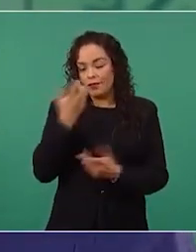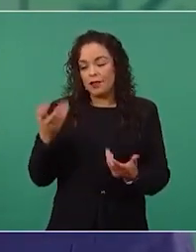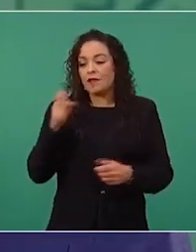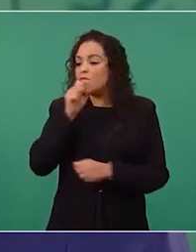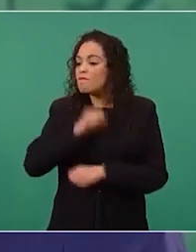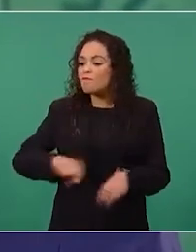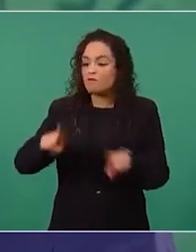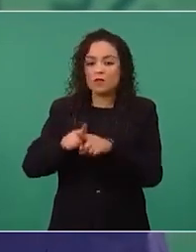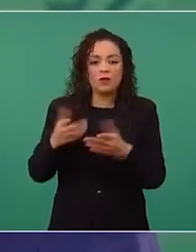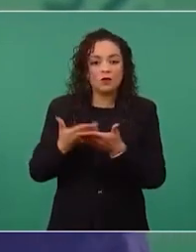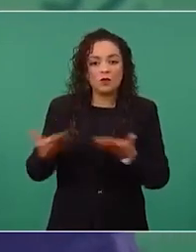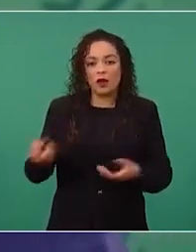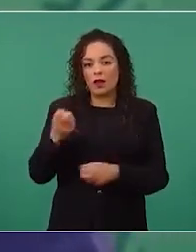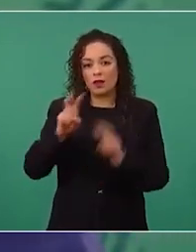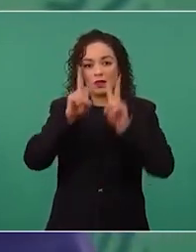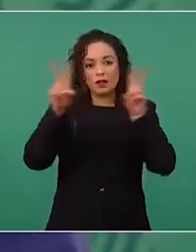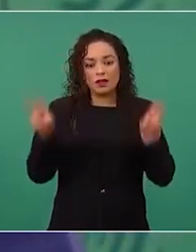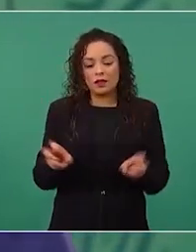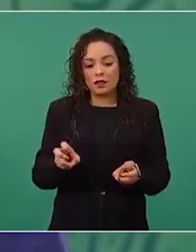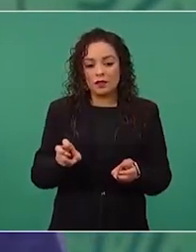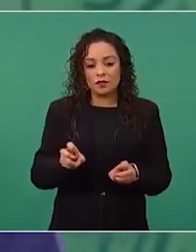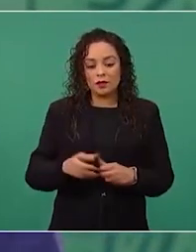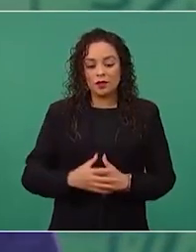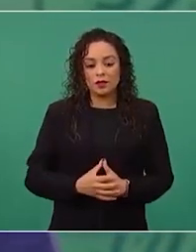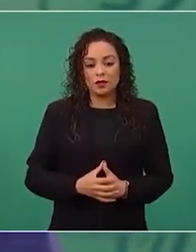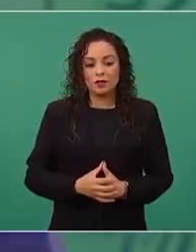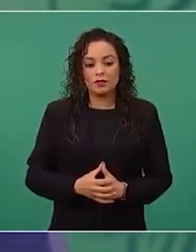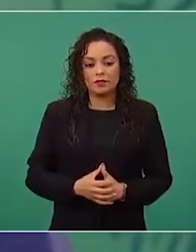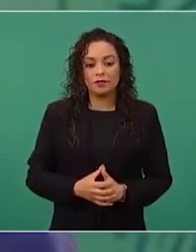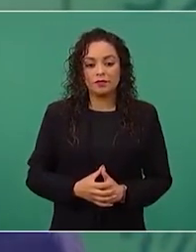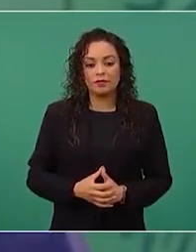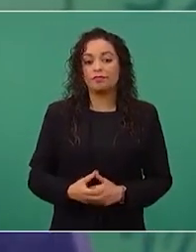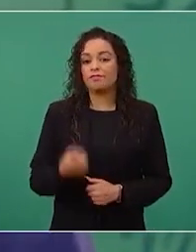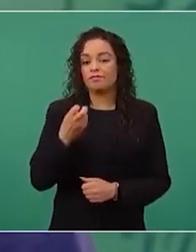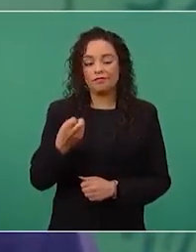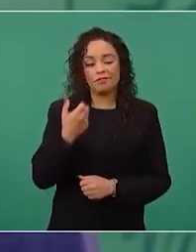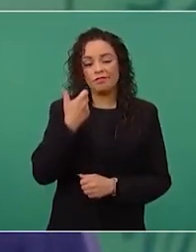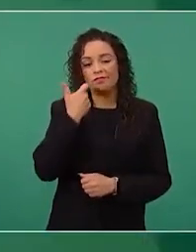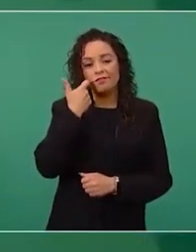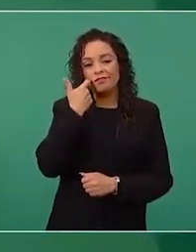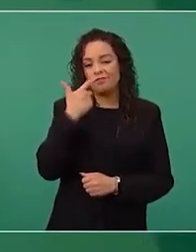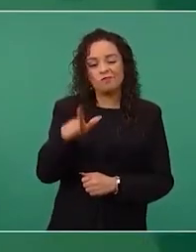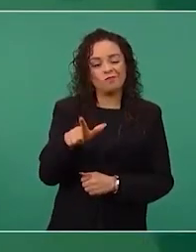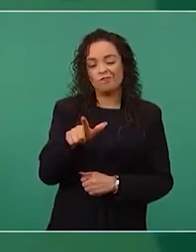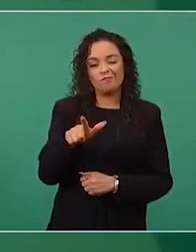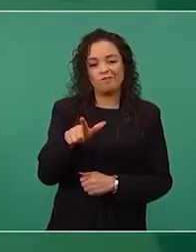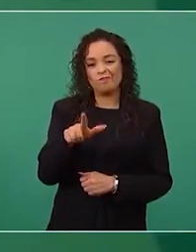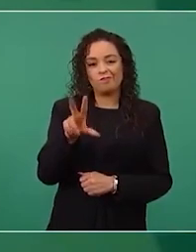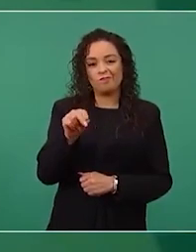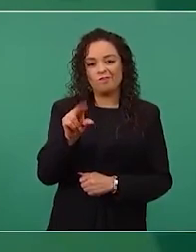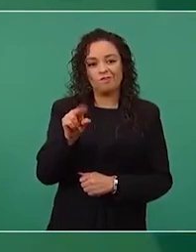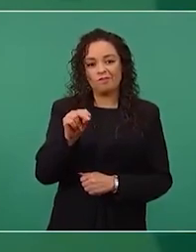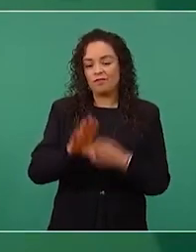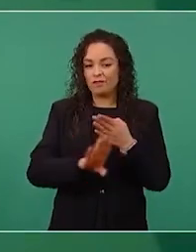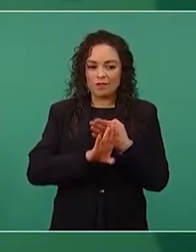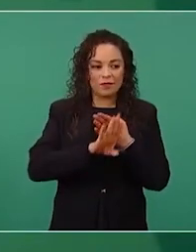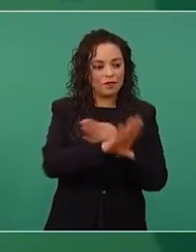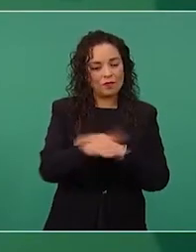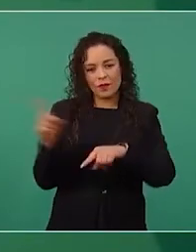este no queremos nada que dañe a la salud